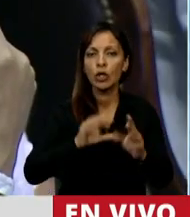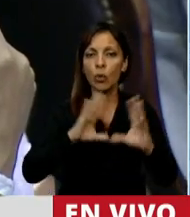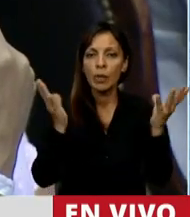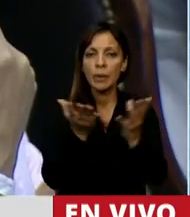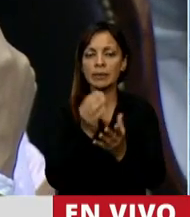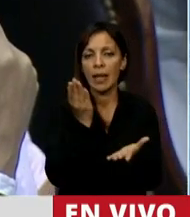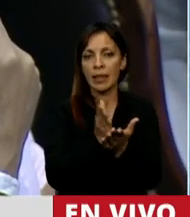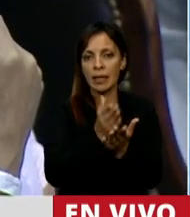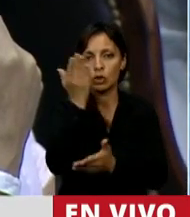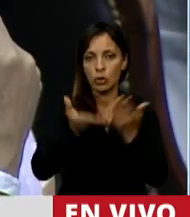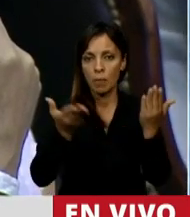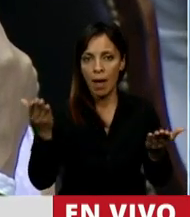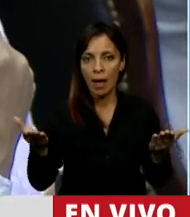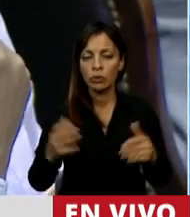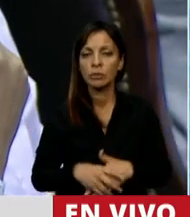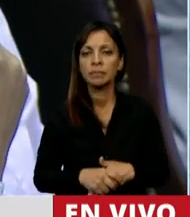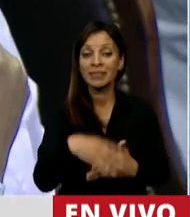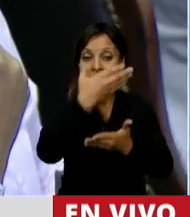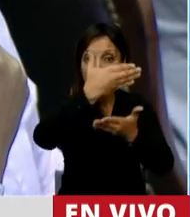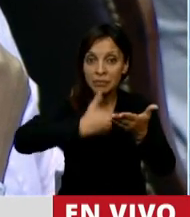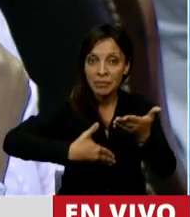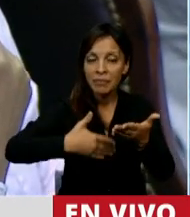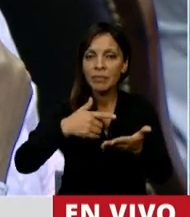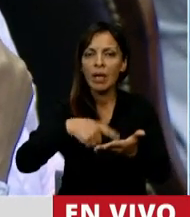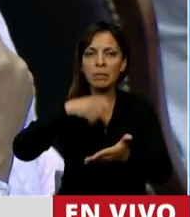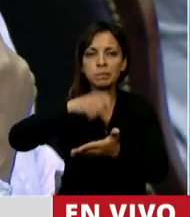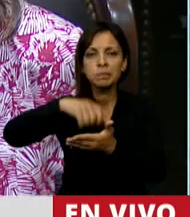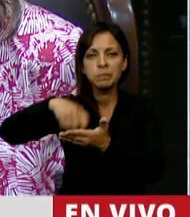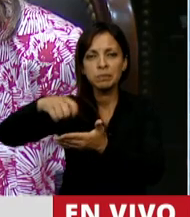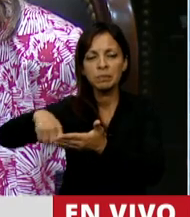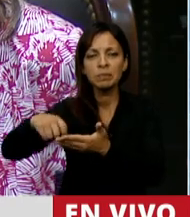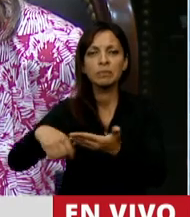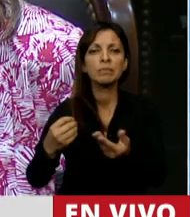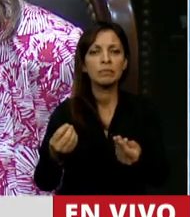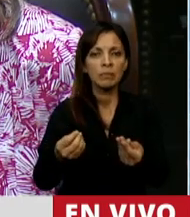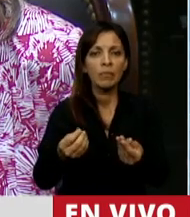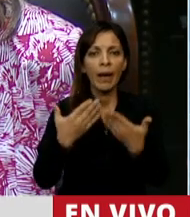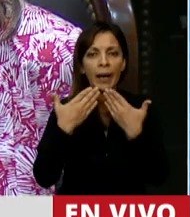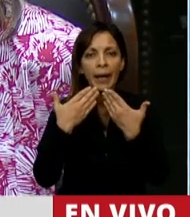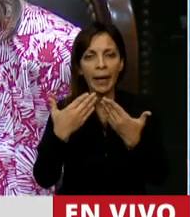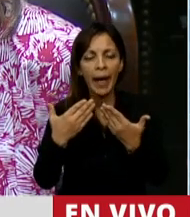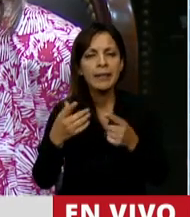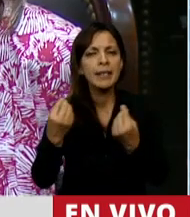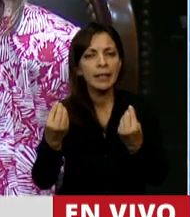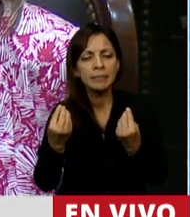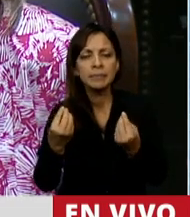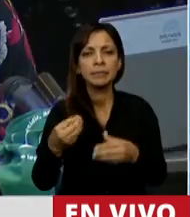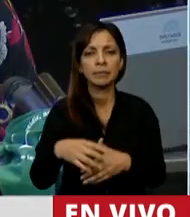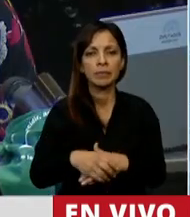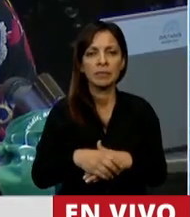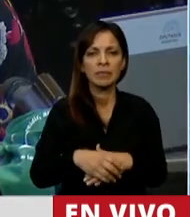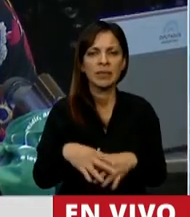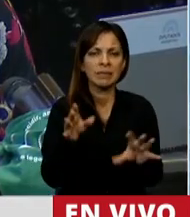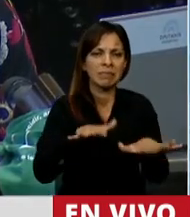Que surgió, documentación que surgió y que se firmó a consecuencia de las atrocidades cometidas